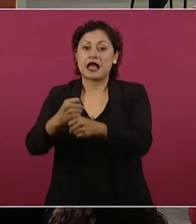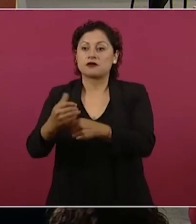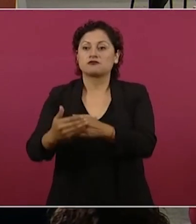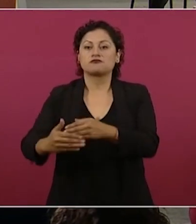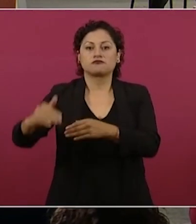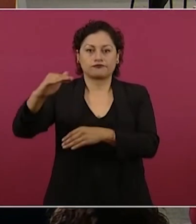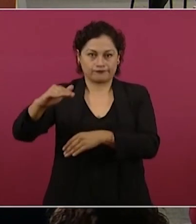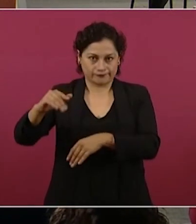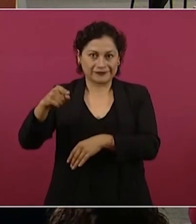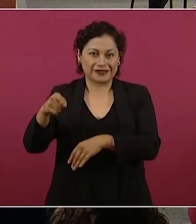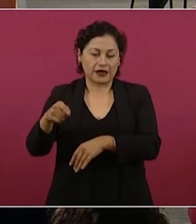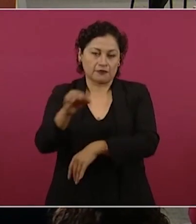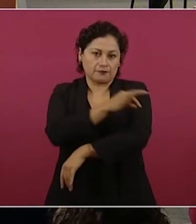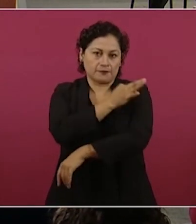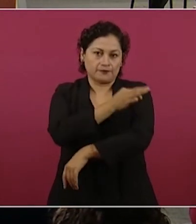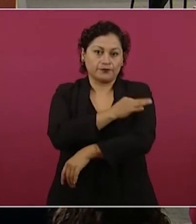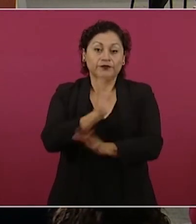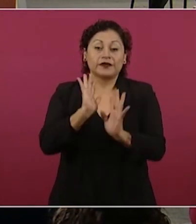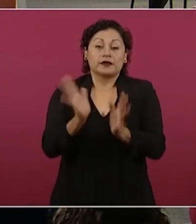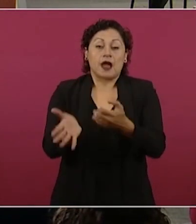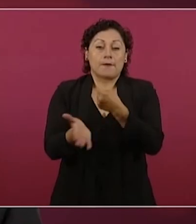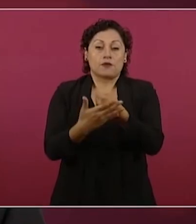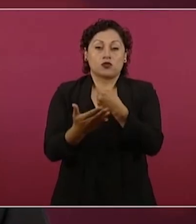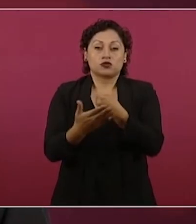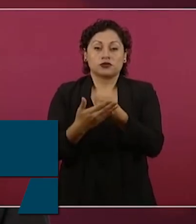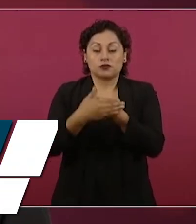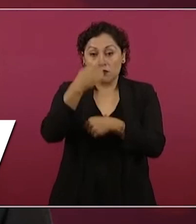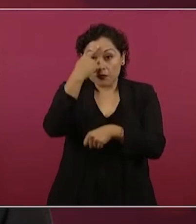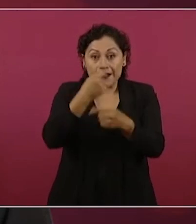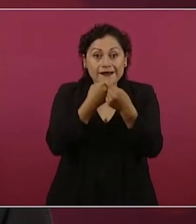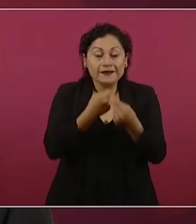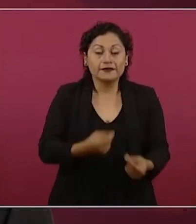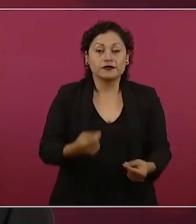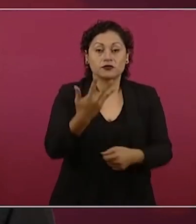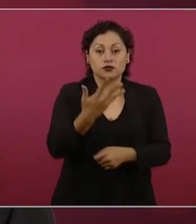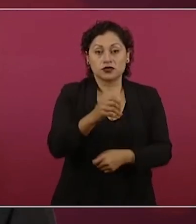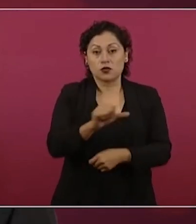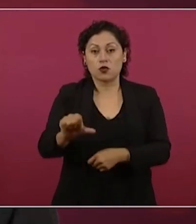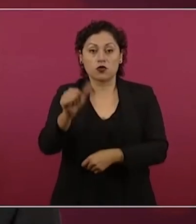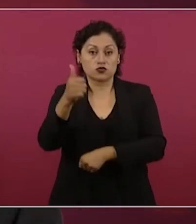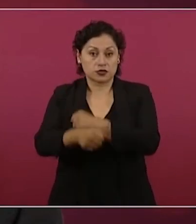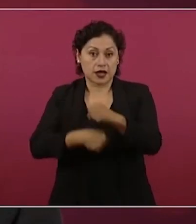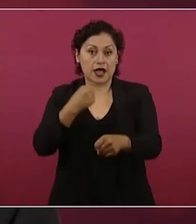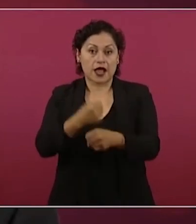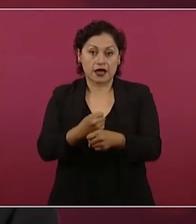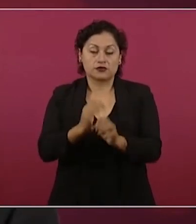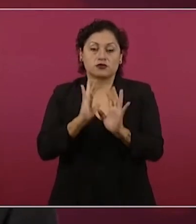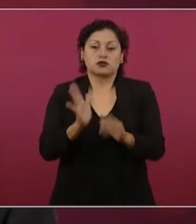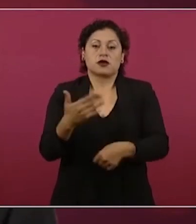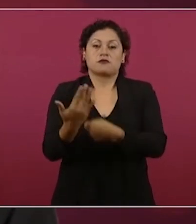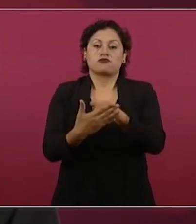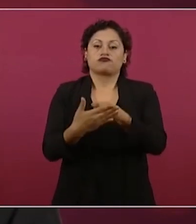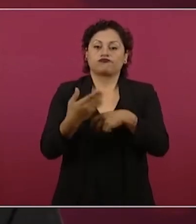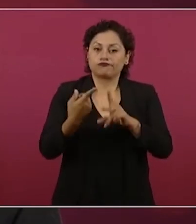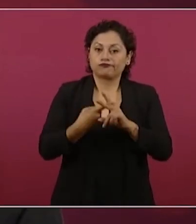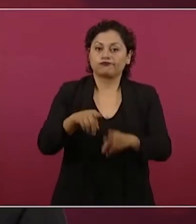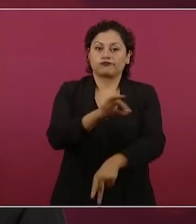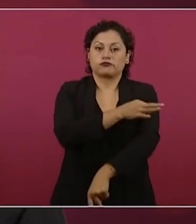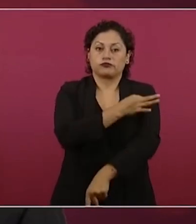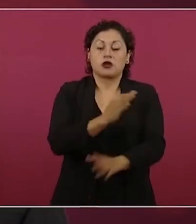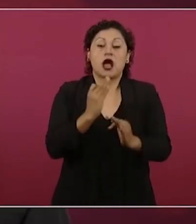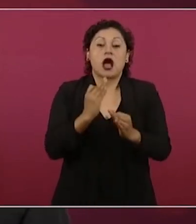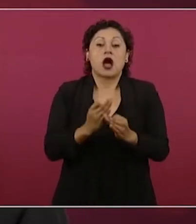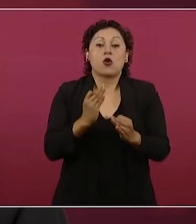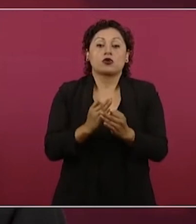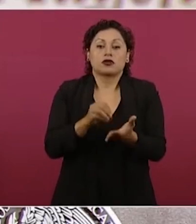a iniciar ya la vacunación de niñas y niños de 5 a 11 años de edad. La respuesta al registro ha